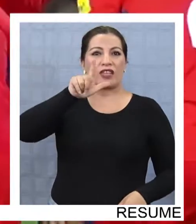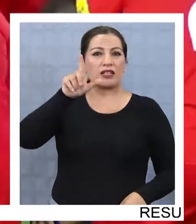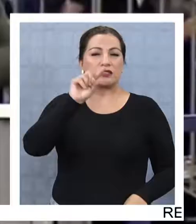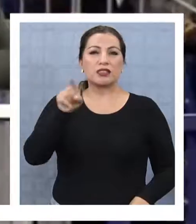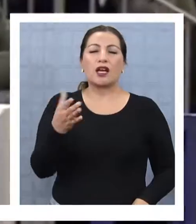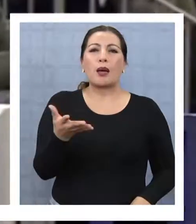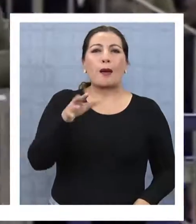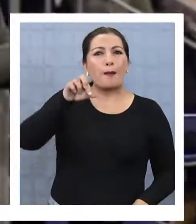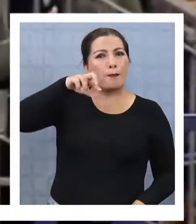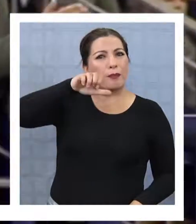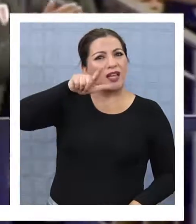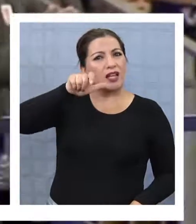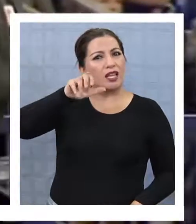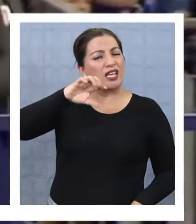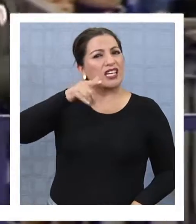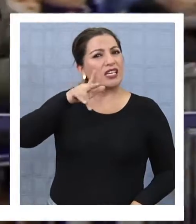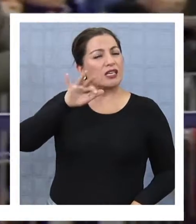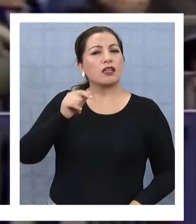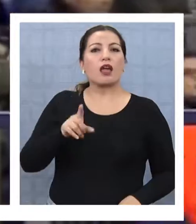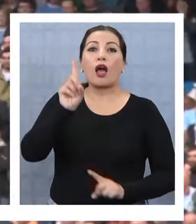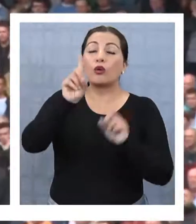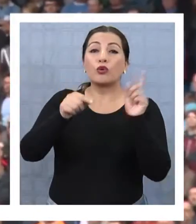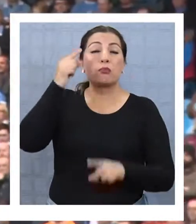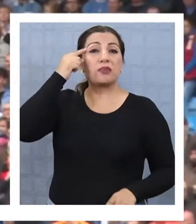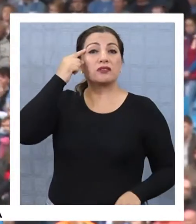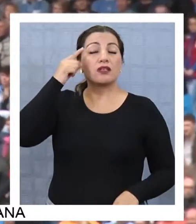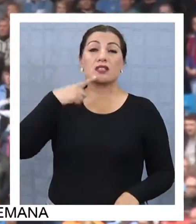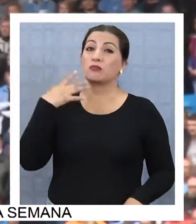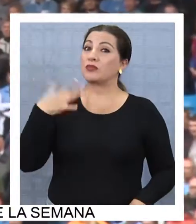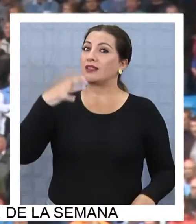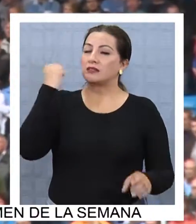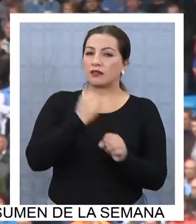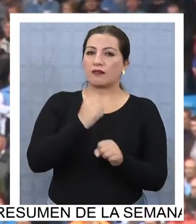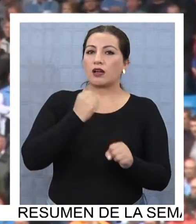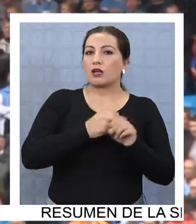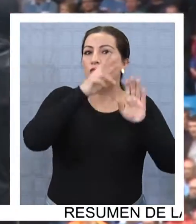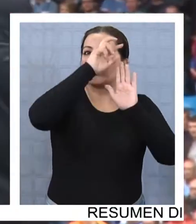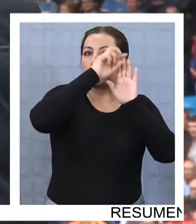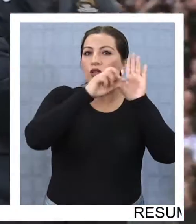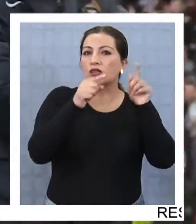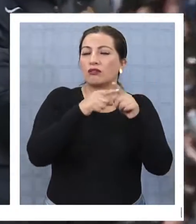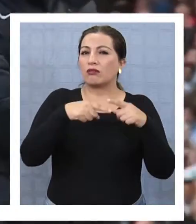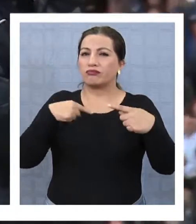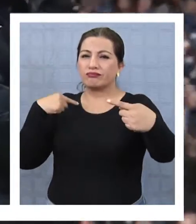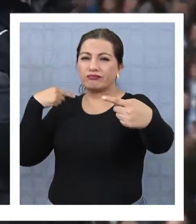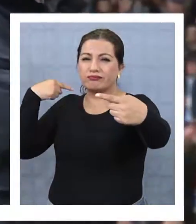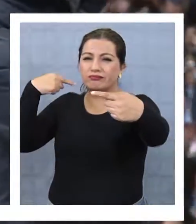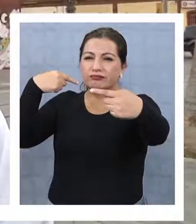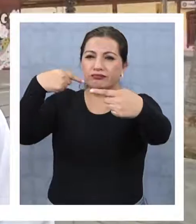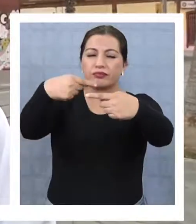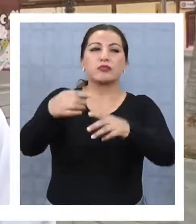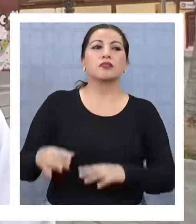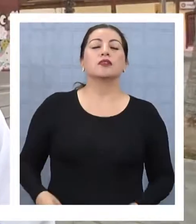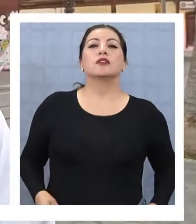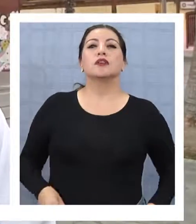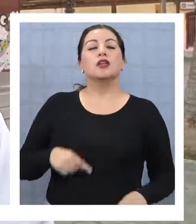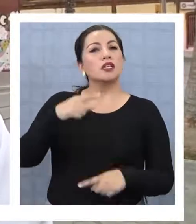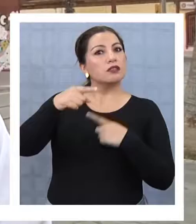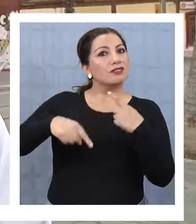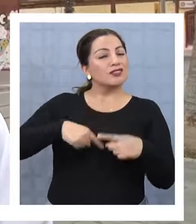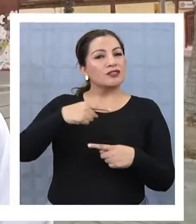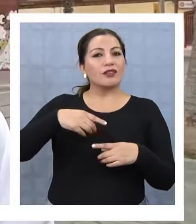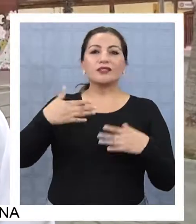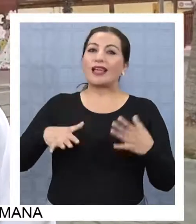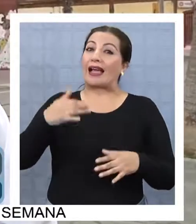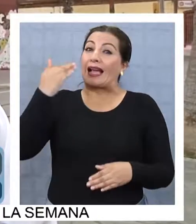Peregrino. Otros piensan que lo importante es que se trabaje en proyectos de largo plazo. Una generación está pasando y está